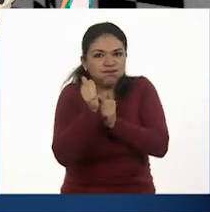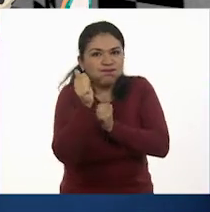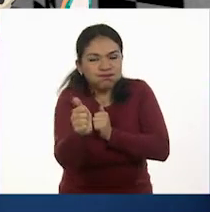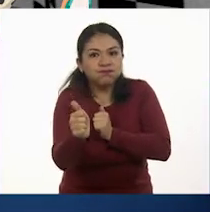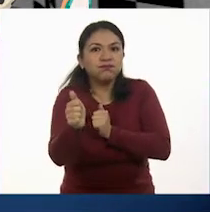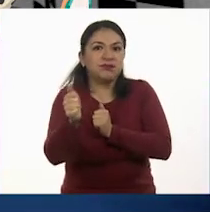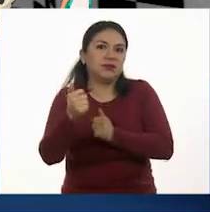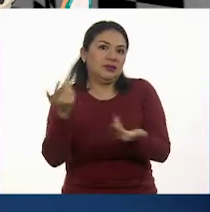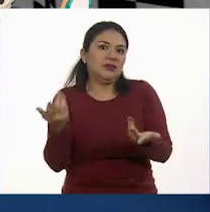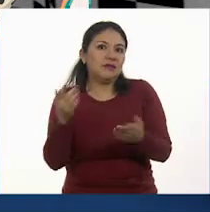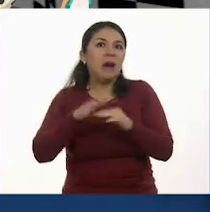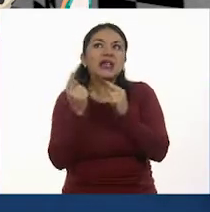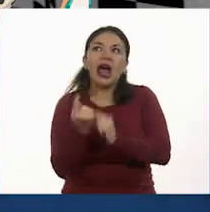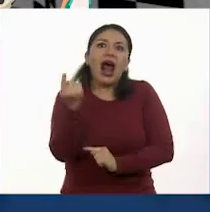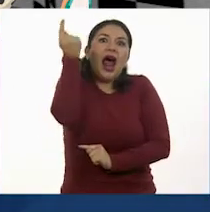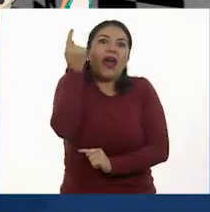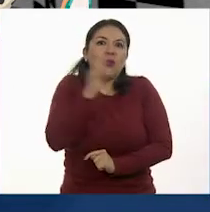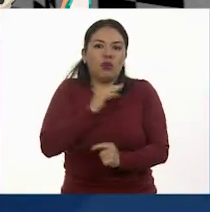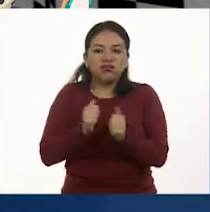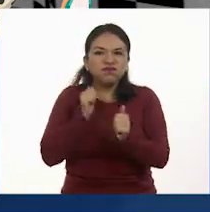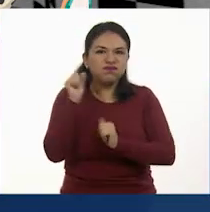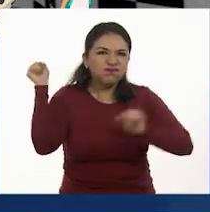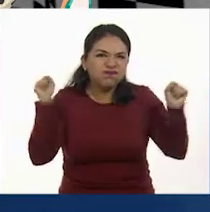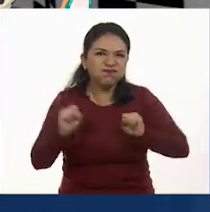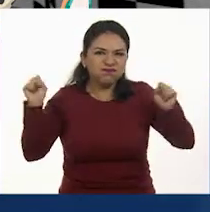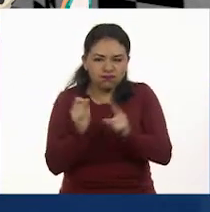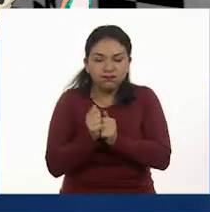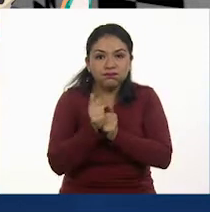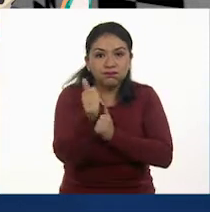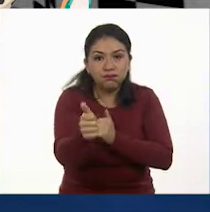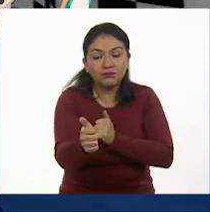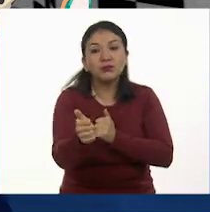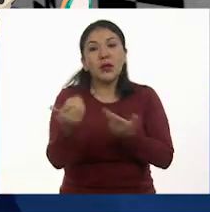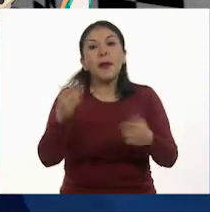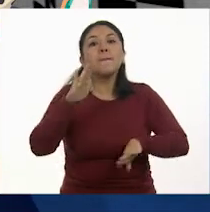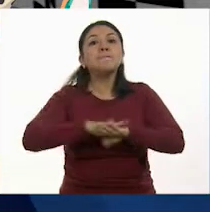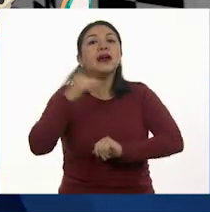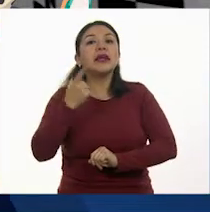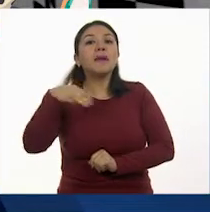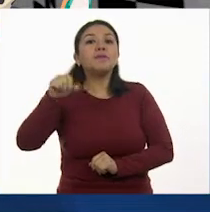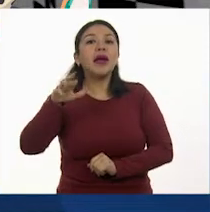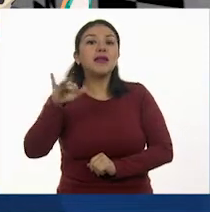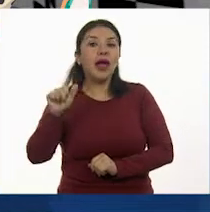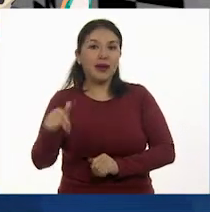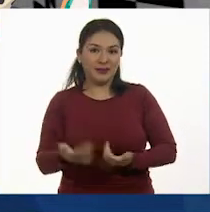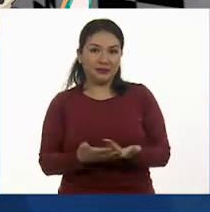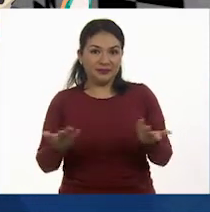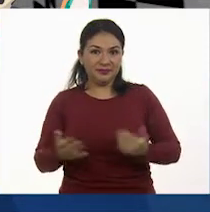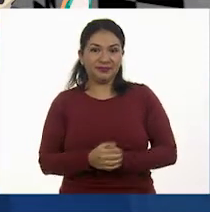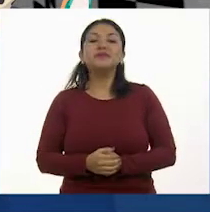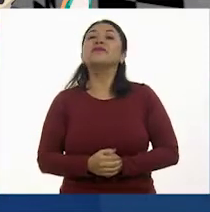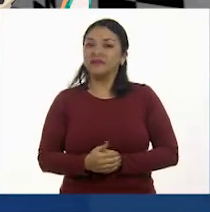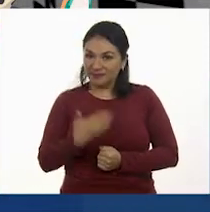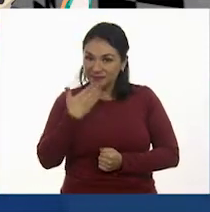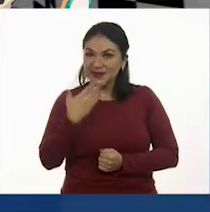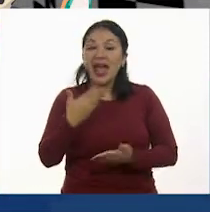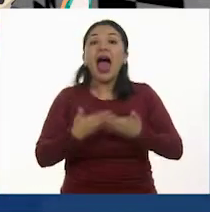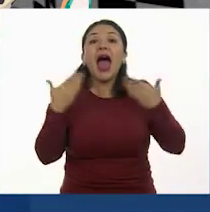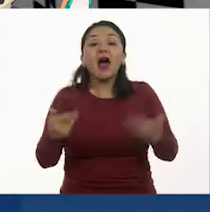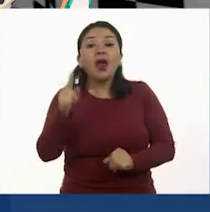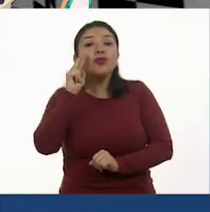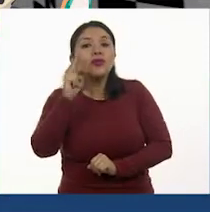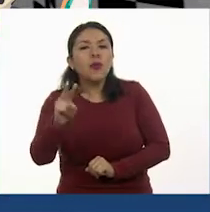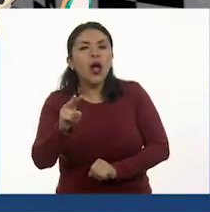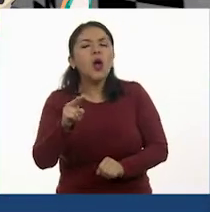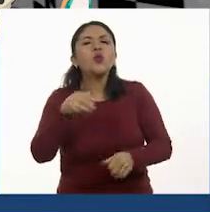que va en sexto de primaria, y que, pues, es de más que Mariano. Muy bien, ahora vamos a ver qué